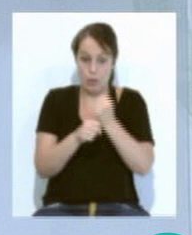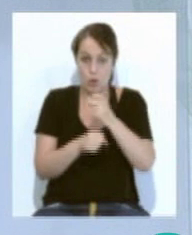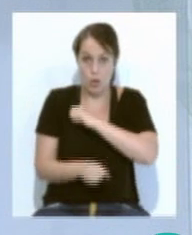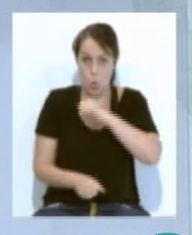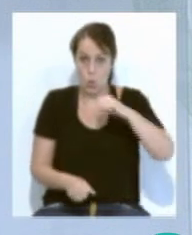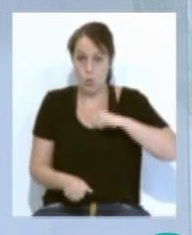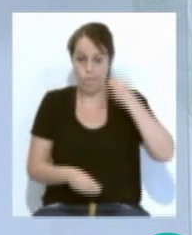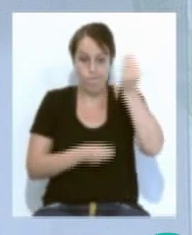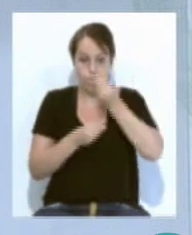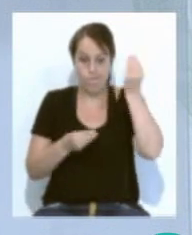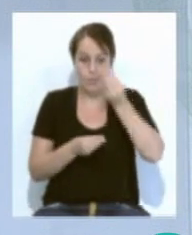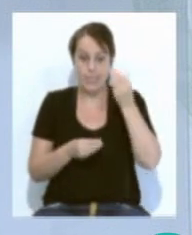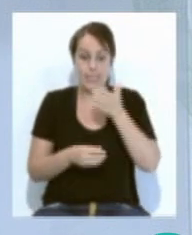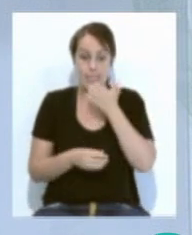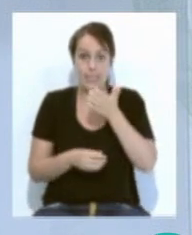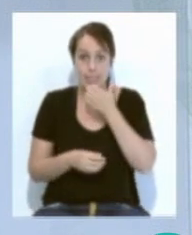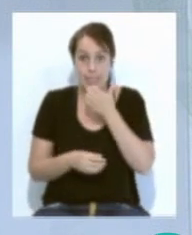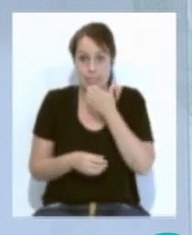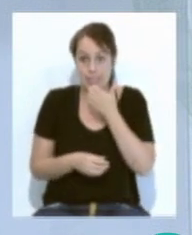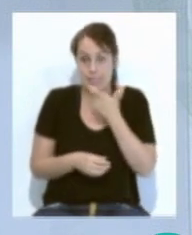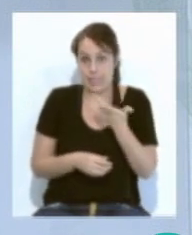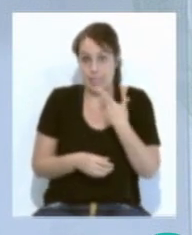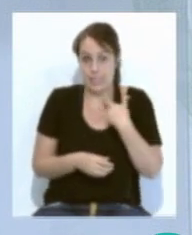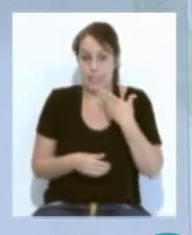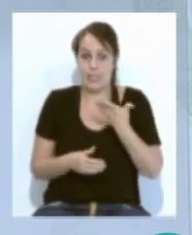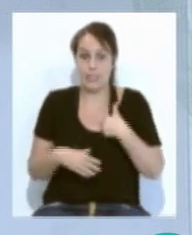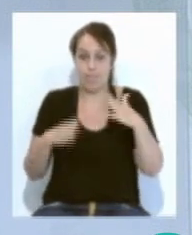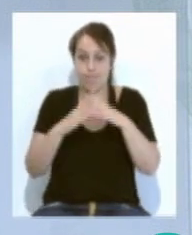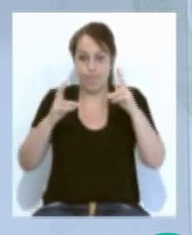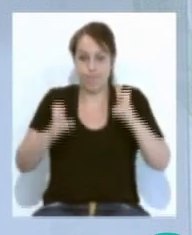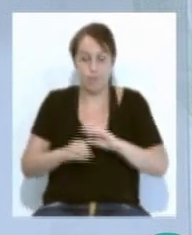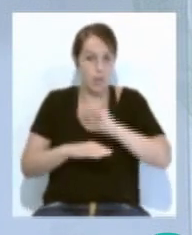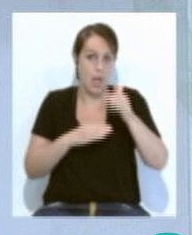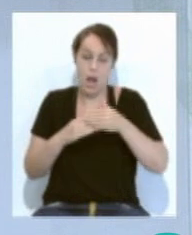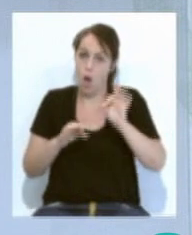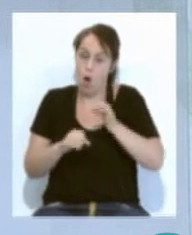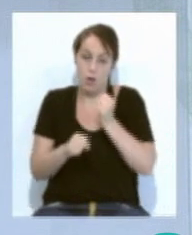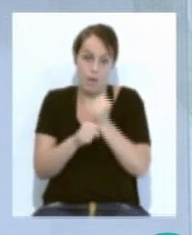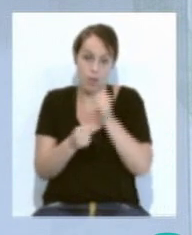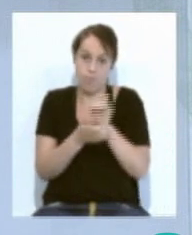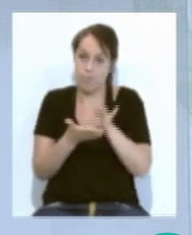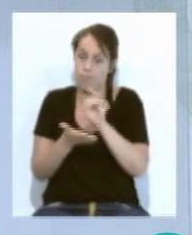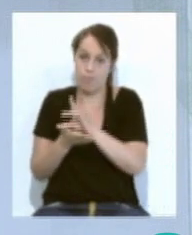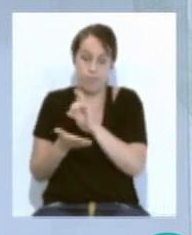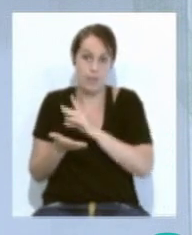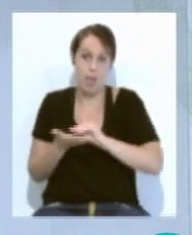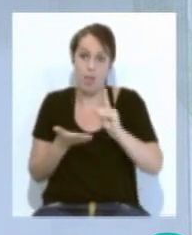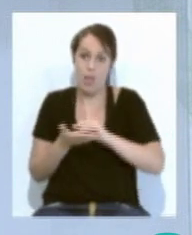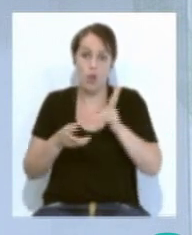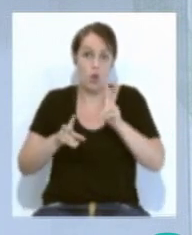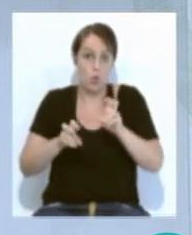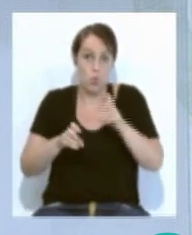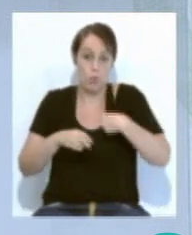se plantea cerrar o reducir su plantilla en caso de un nuevo confinamiento. Unos datos que se desprenden de la nueva edición